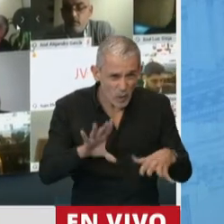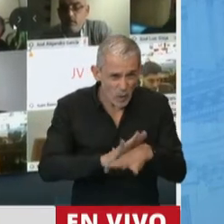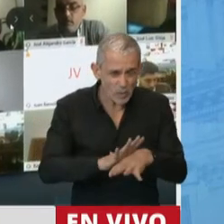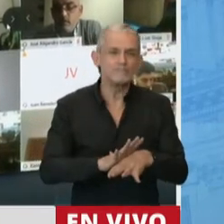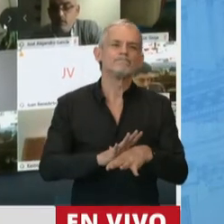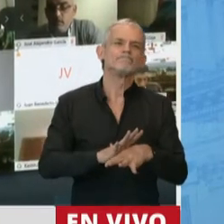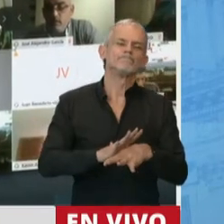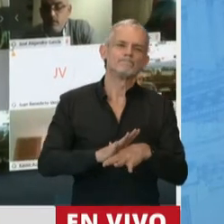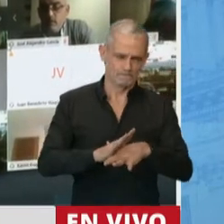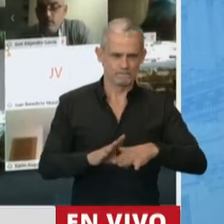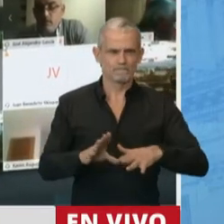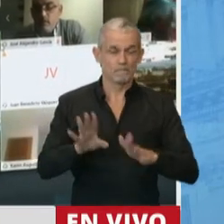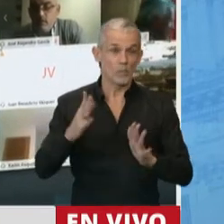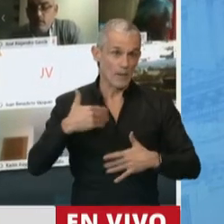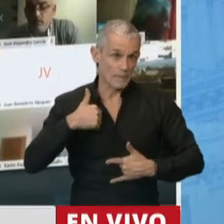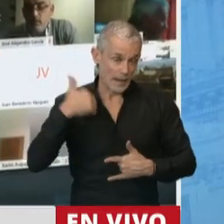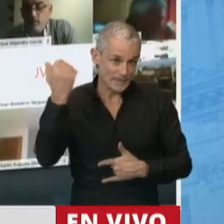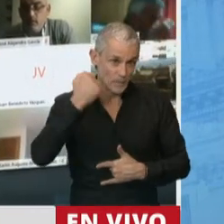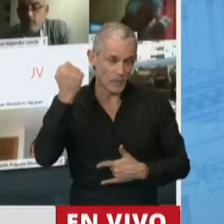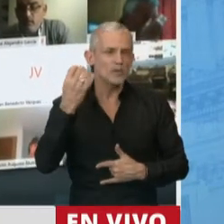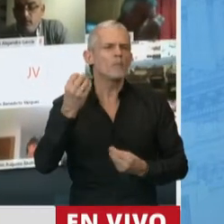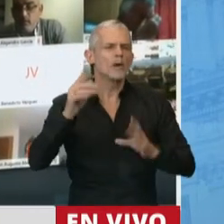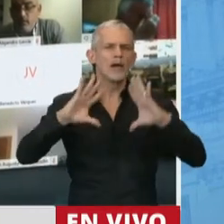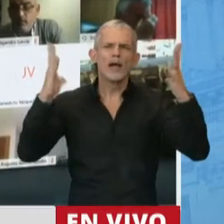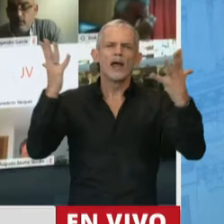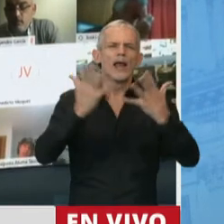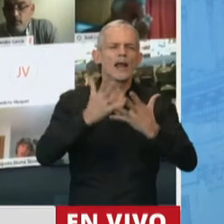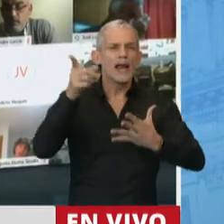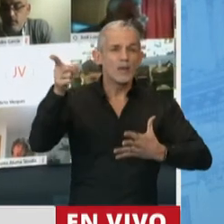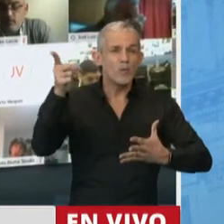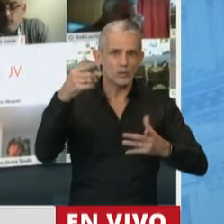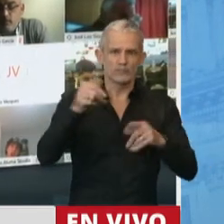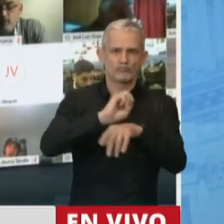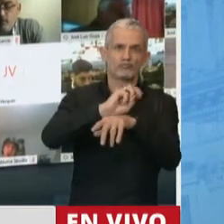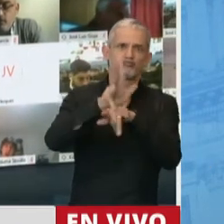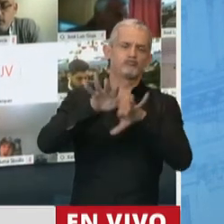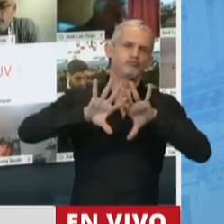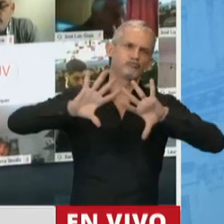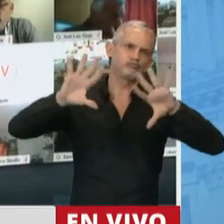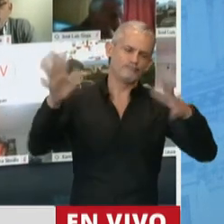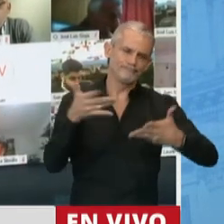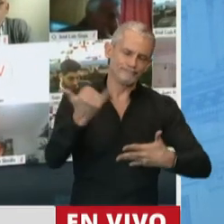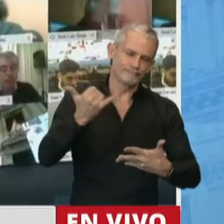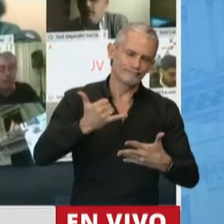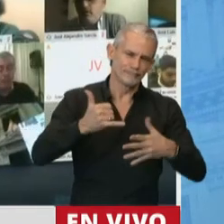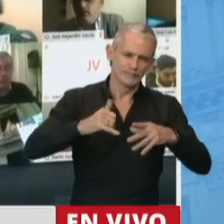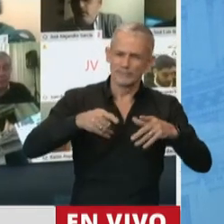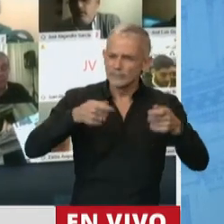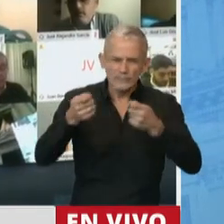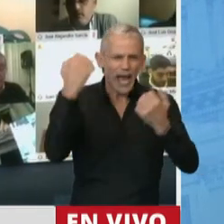porque en el mundo, en medio de esta pandemia y esta tremenda crisis